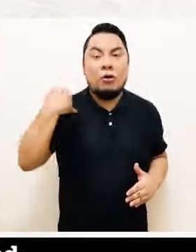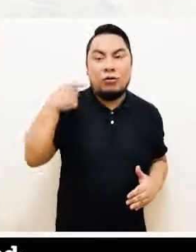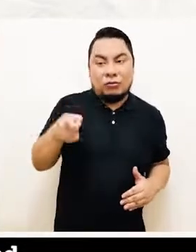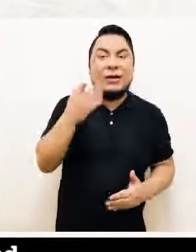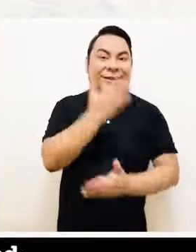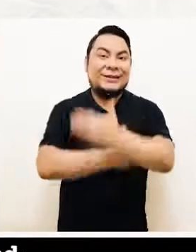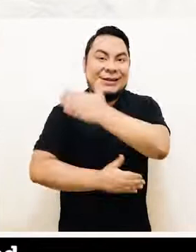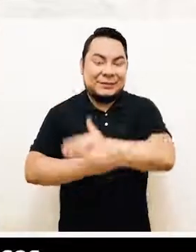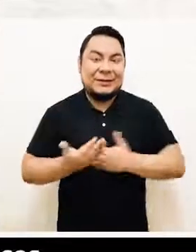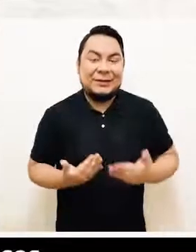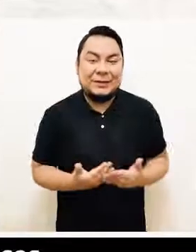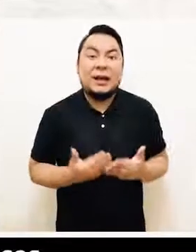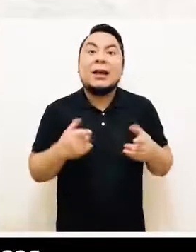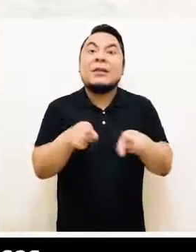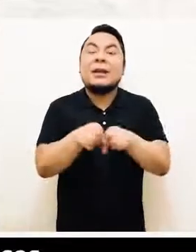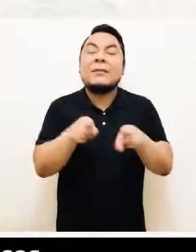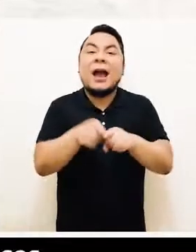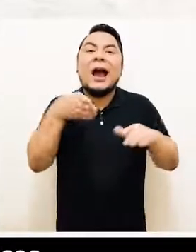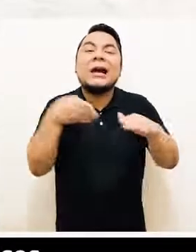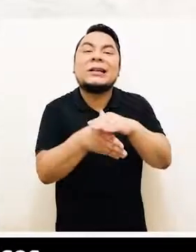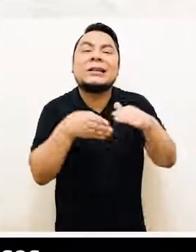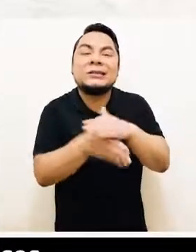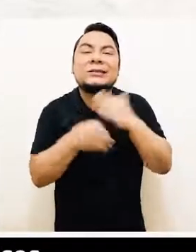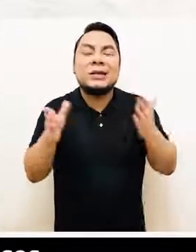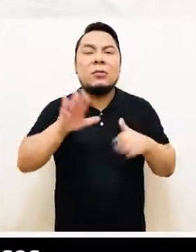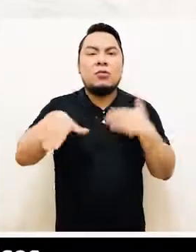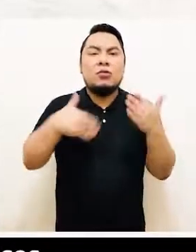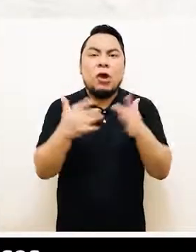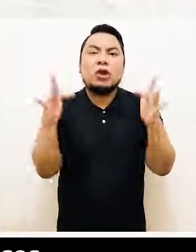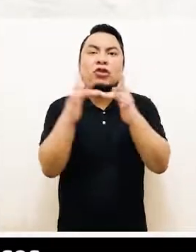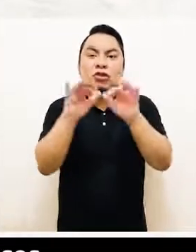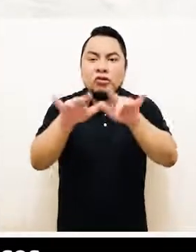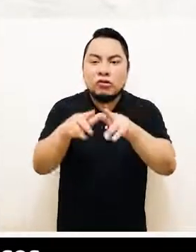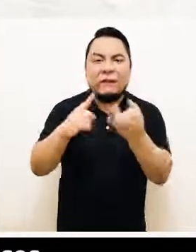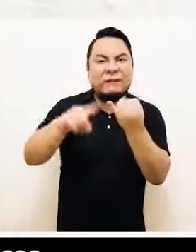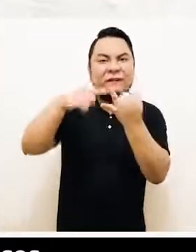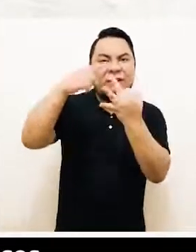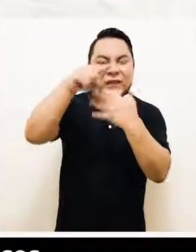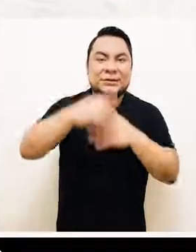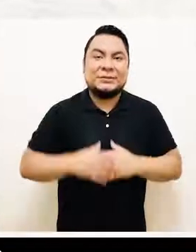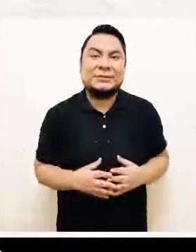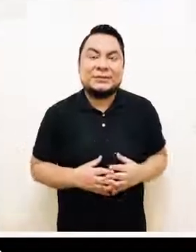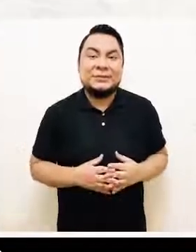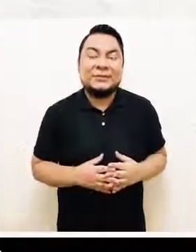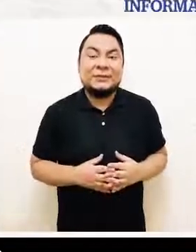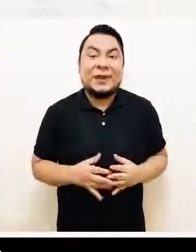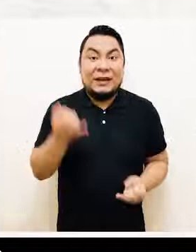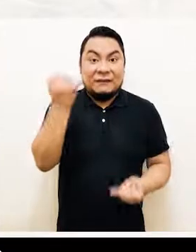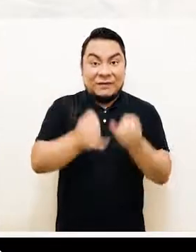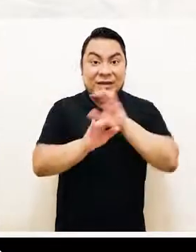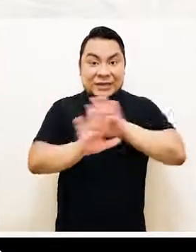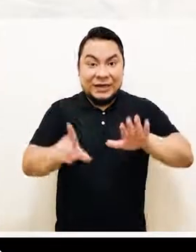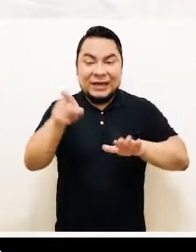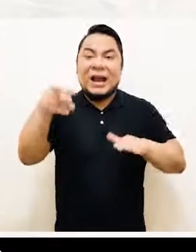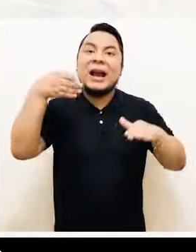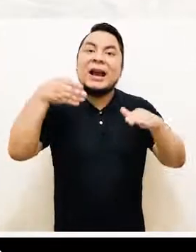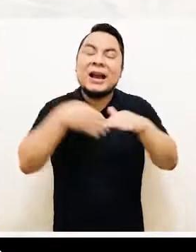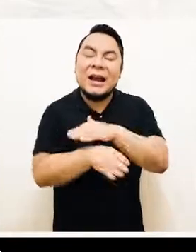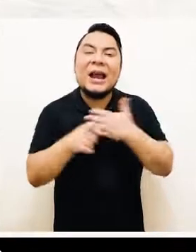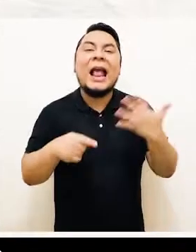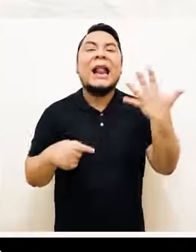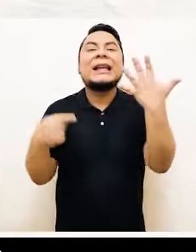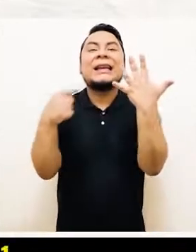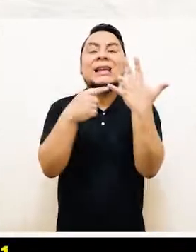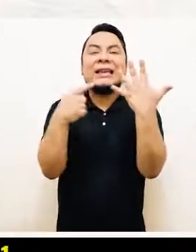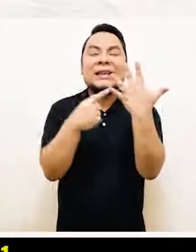o joven con discapacidad, así como del acceso a dispositivos tecnológicos. Finalmente, accederás a la